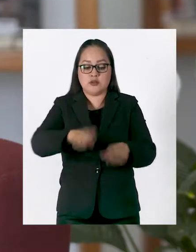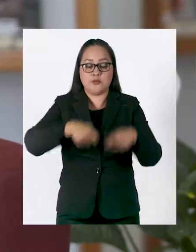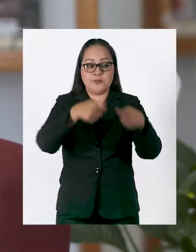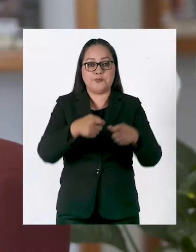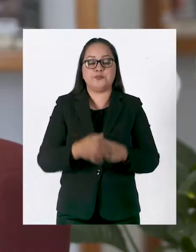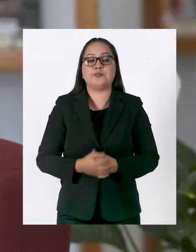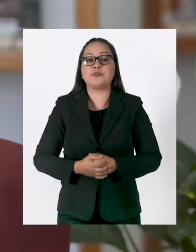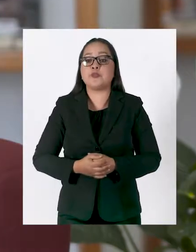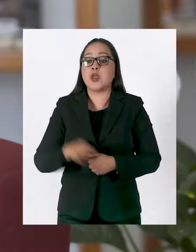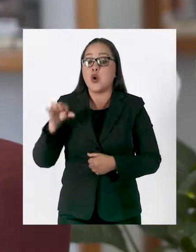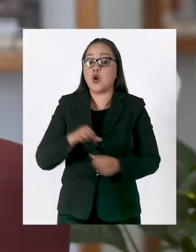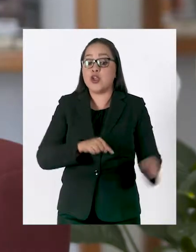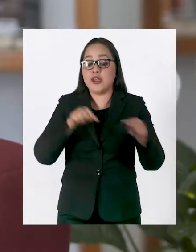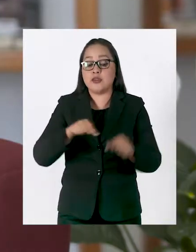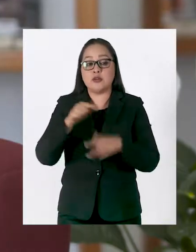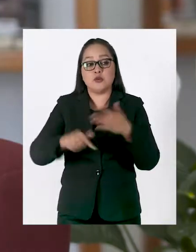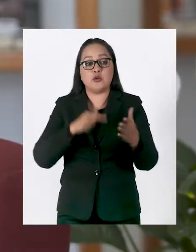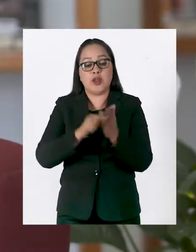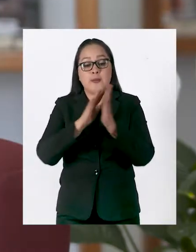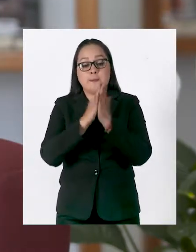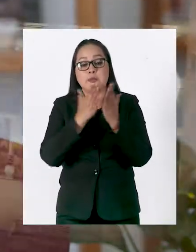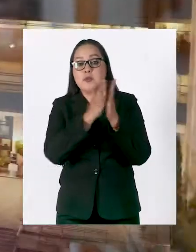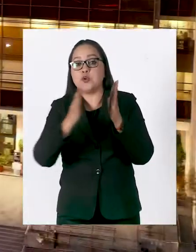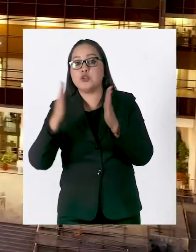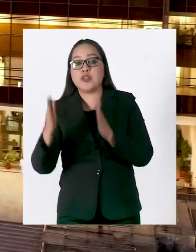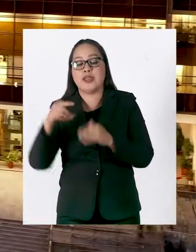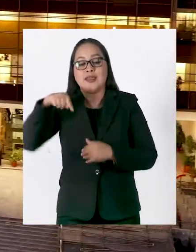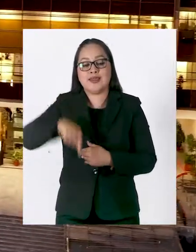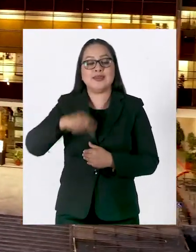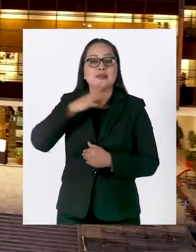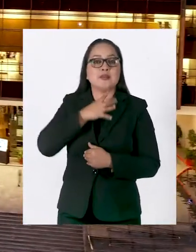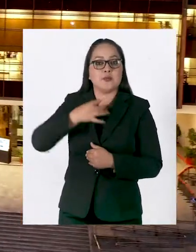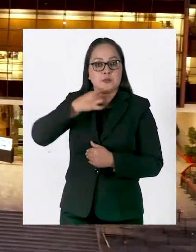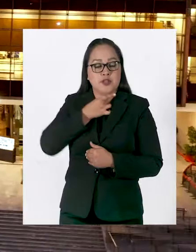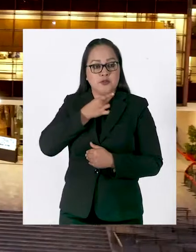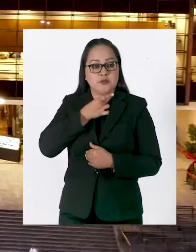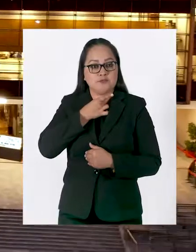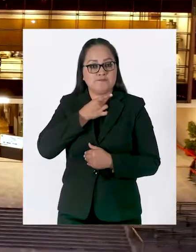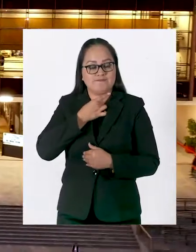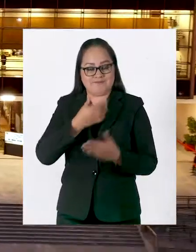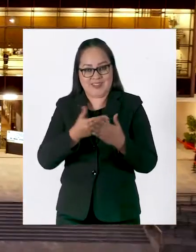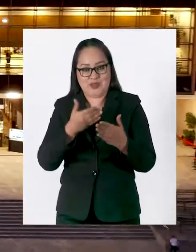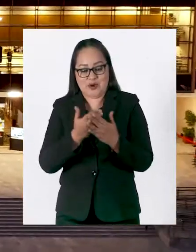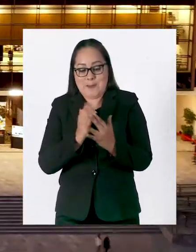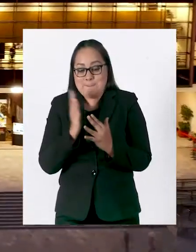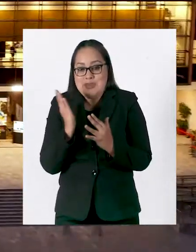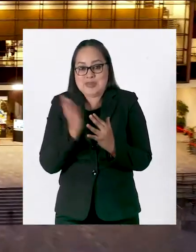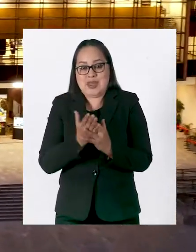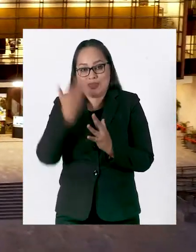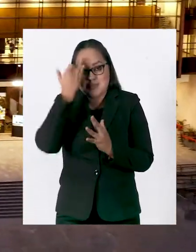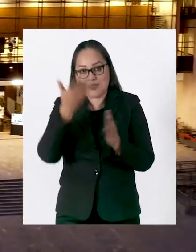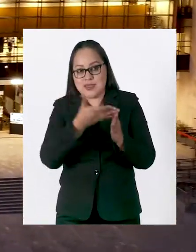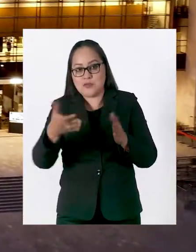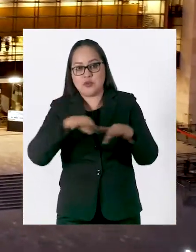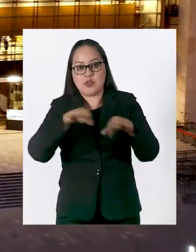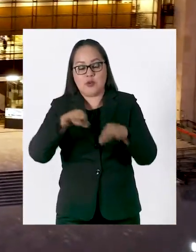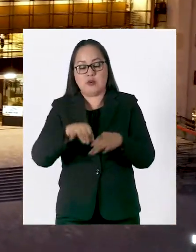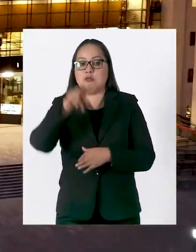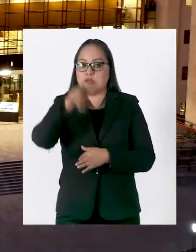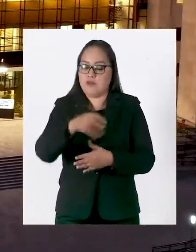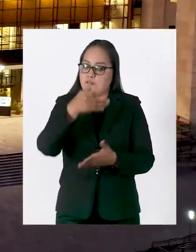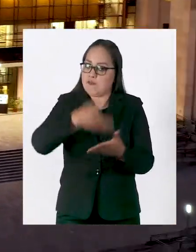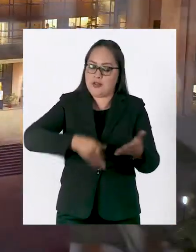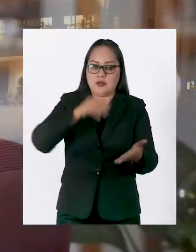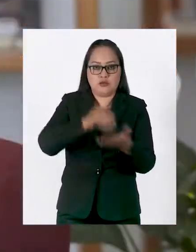legislatura. Hoy nos encontramos en la biblioteca legislativa de la Cámara de Diputados. Estamos a la mitad de esta